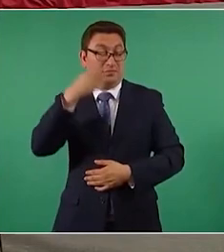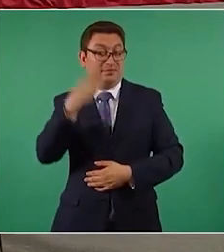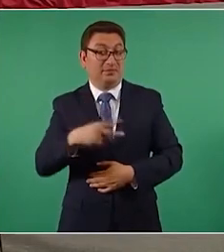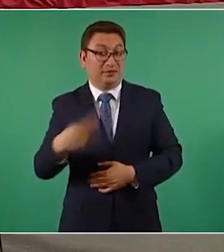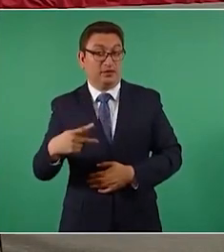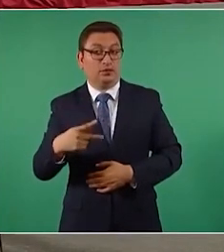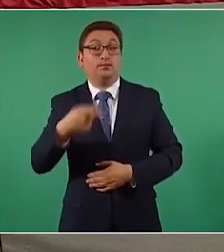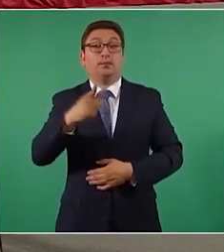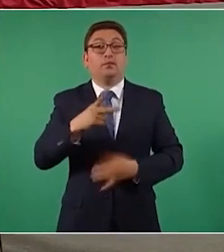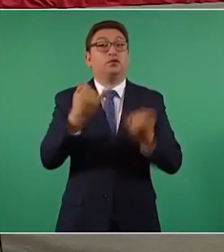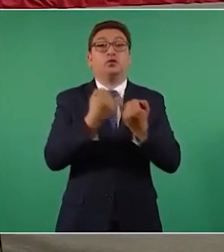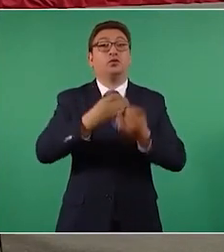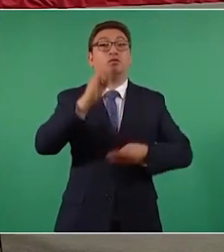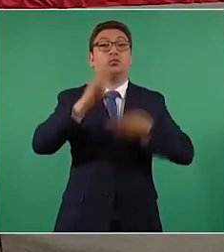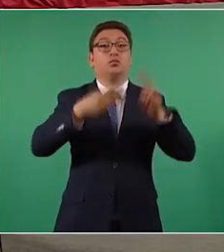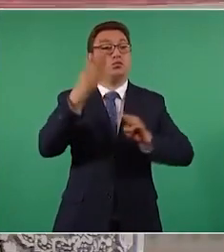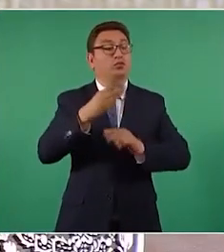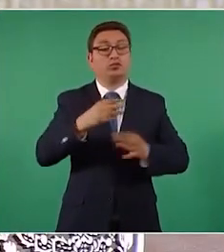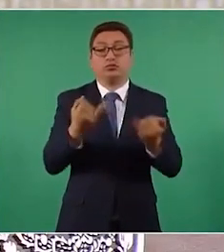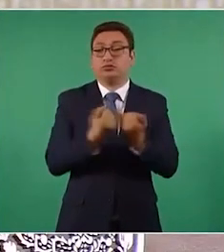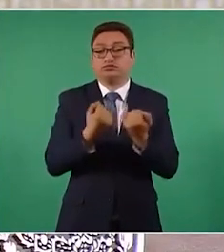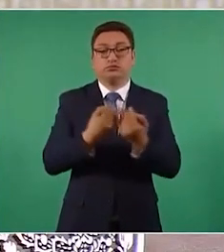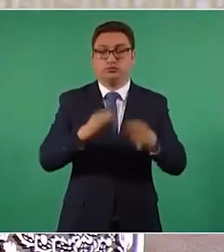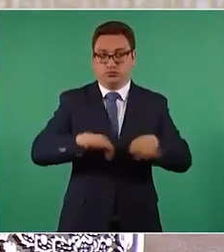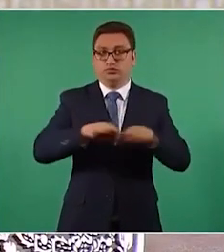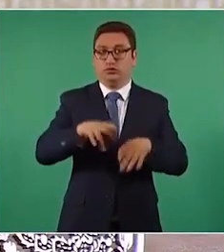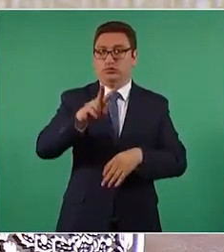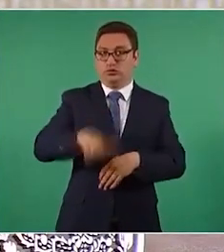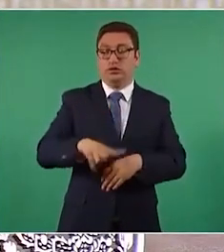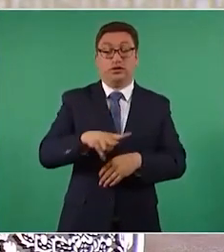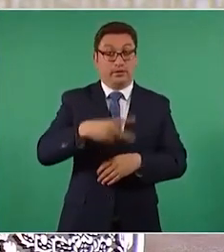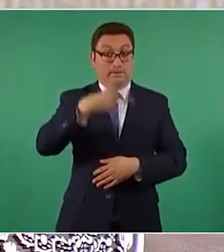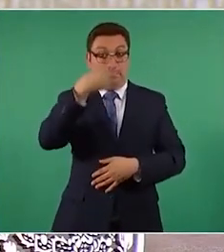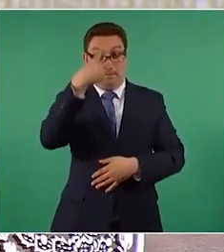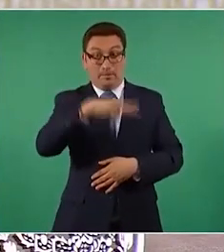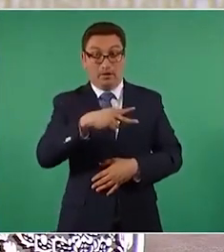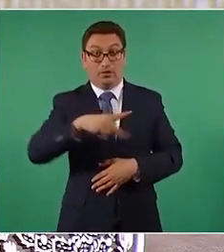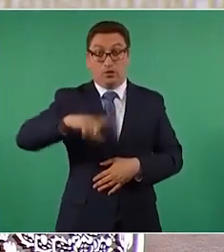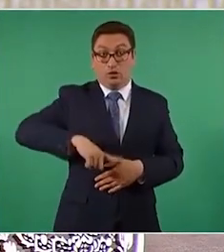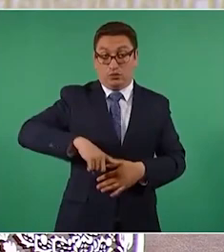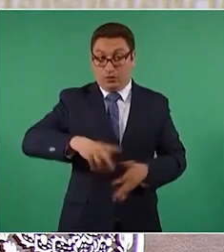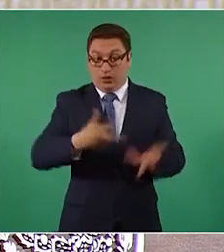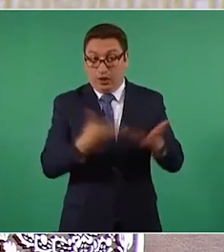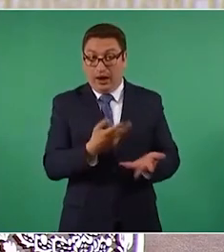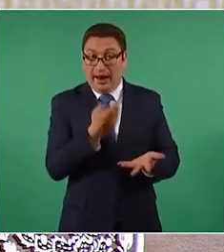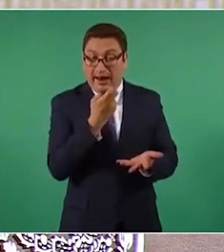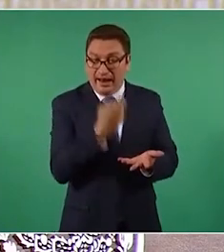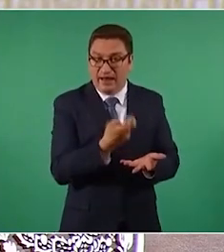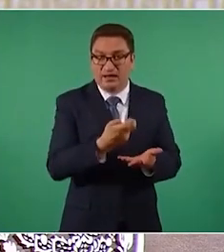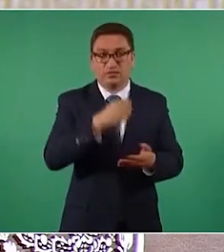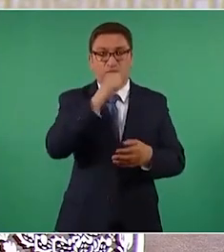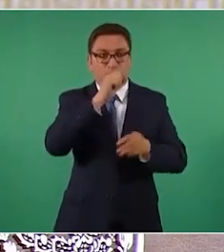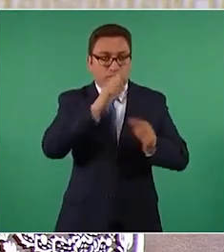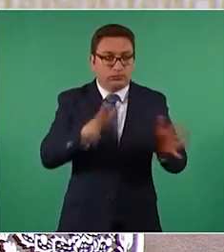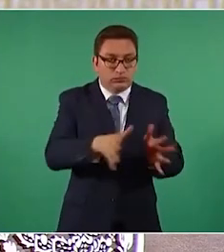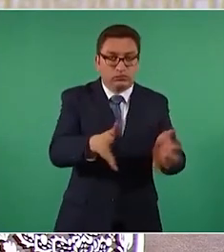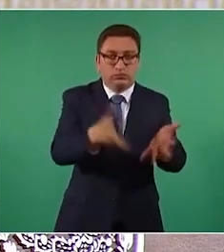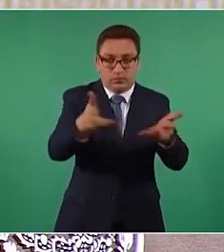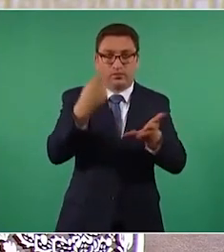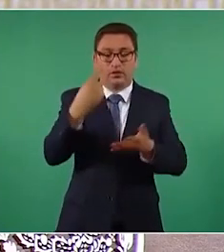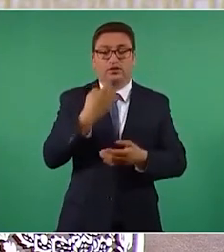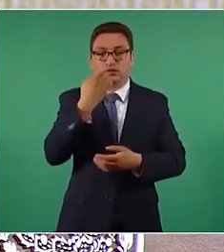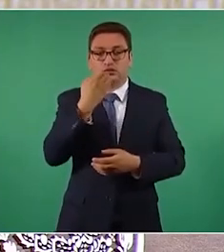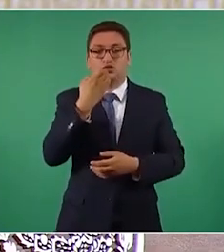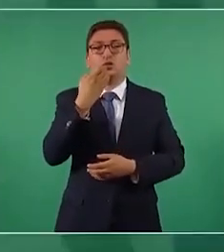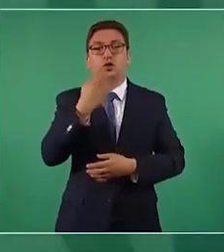muy importante para el mundo y quiero destacarlo quiero decir que este gesto que está haciendo el gobierno de México de promover el retorno a clases es un